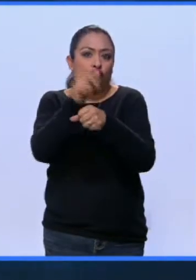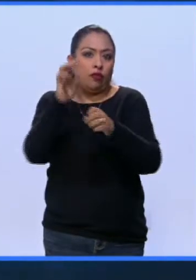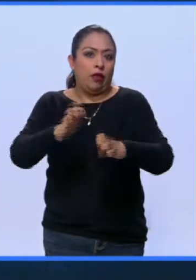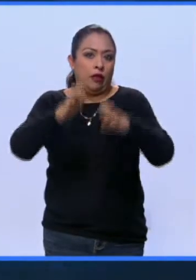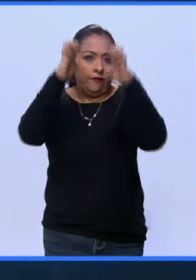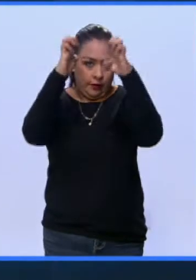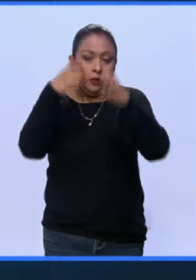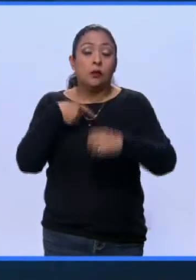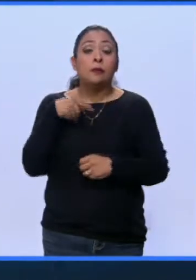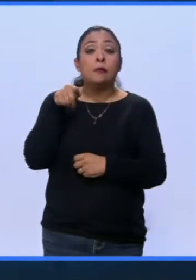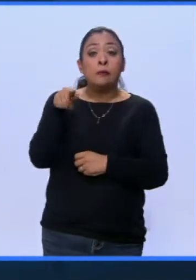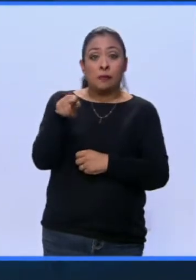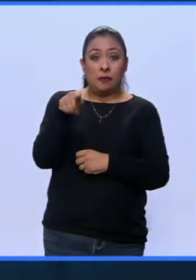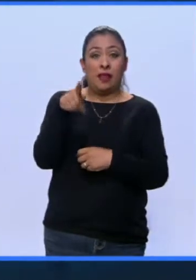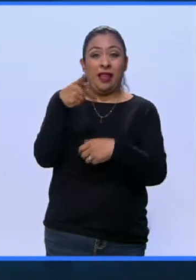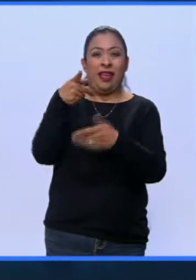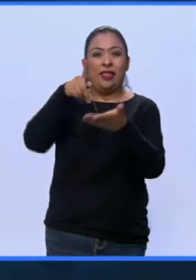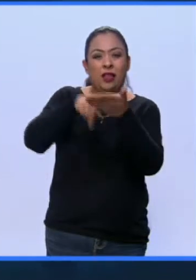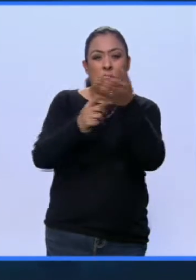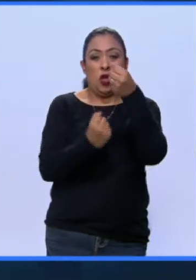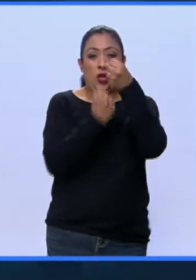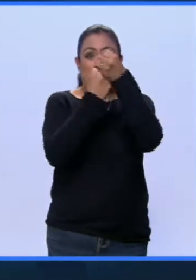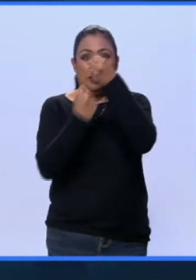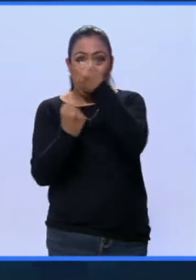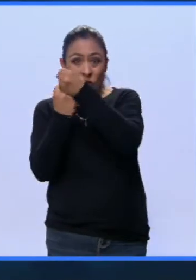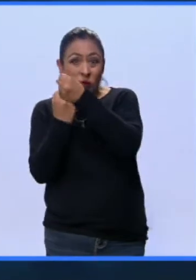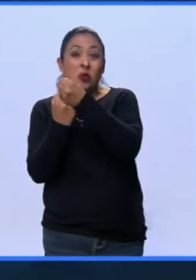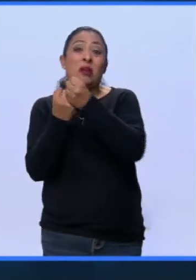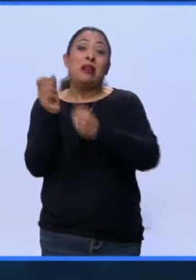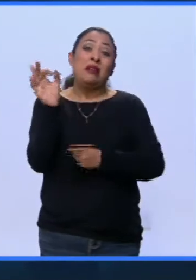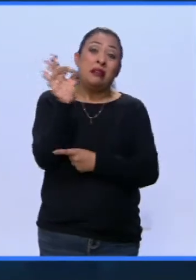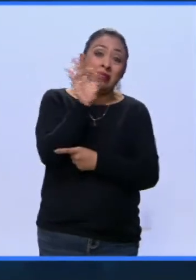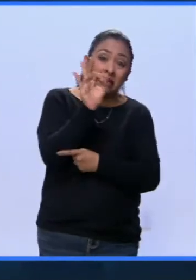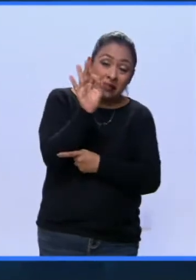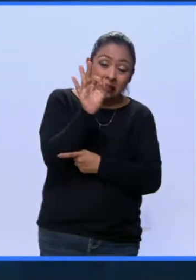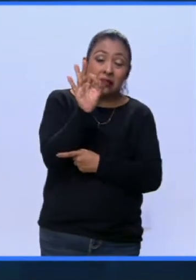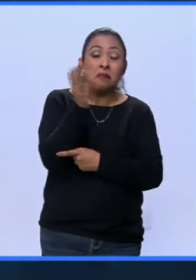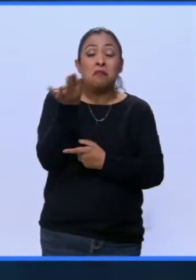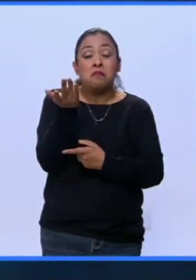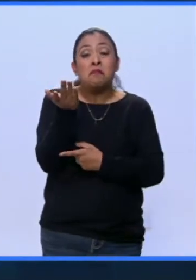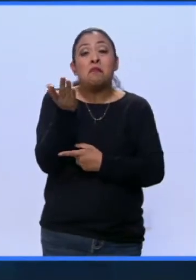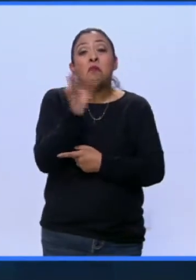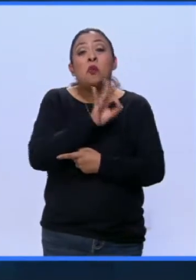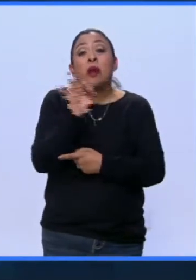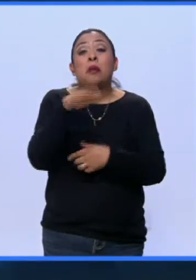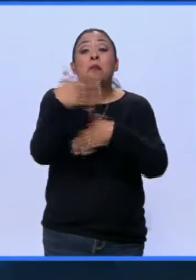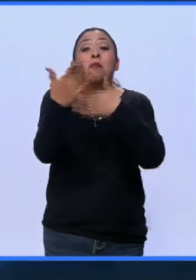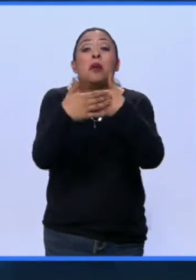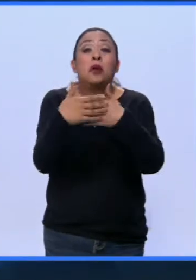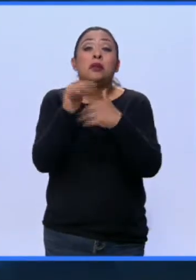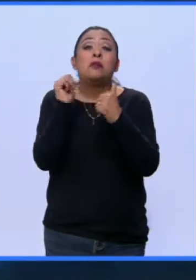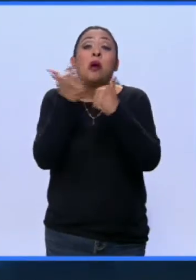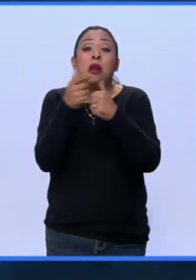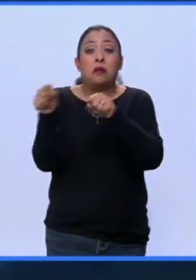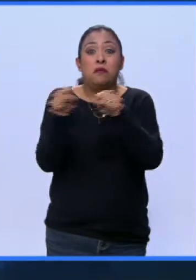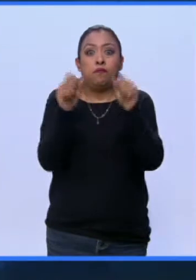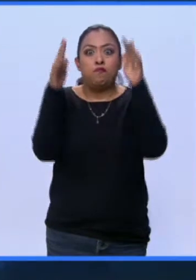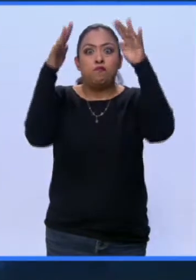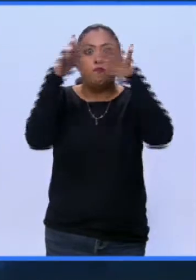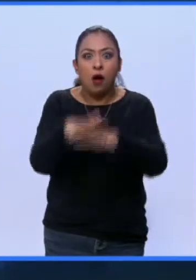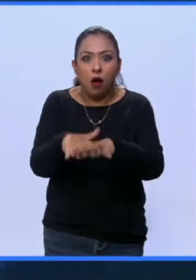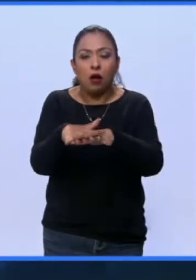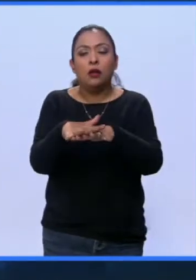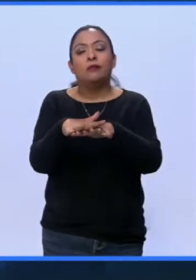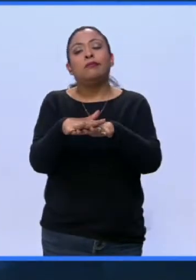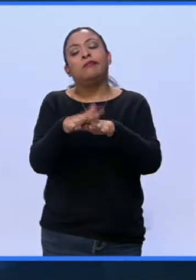Aquellos que sufrieron daños en otros sismos pudieran caerse y colapsar,